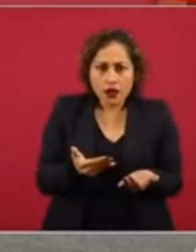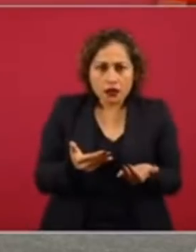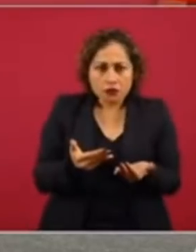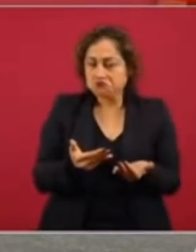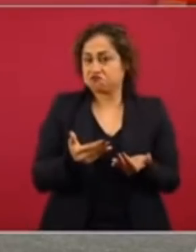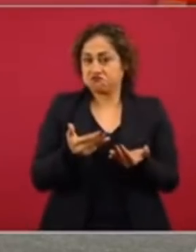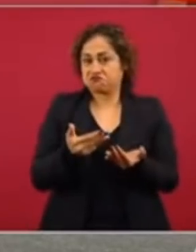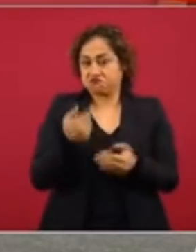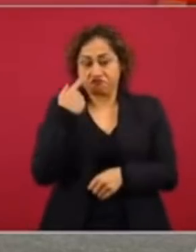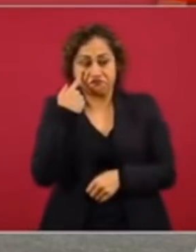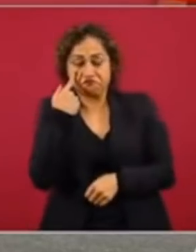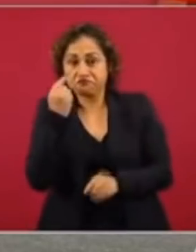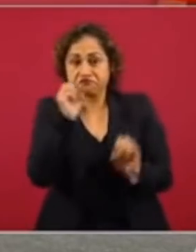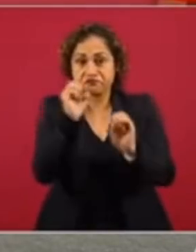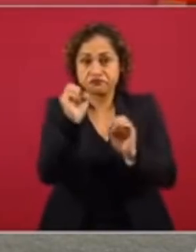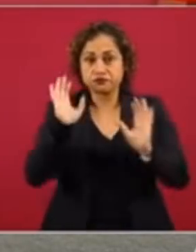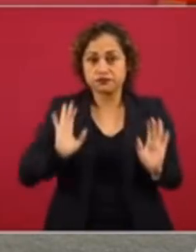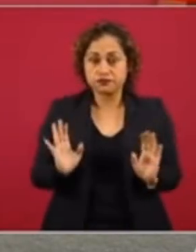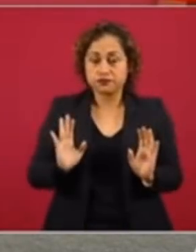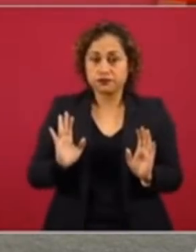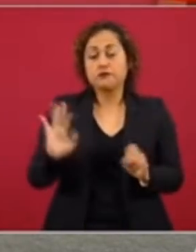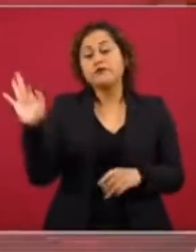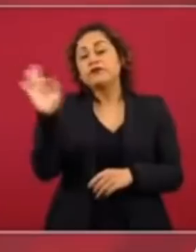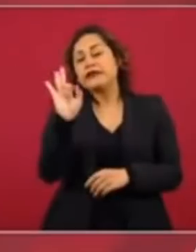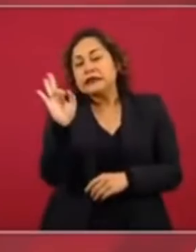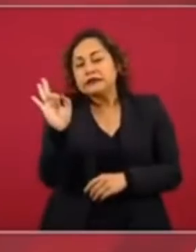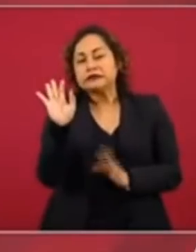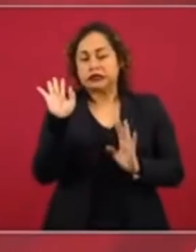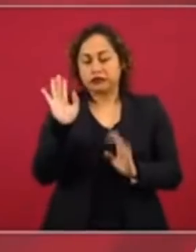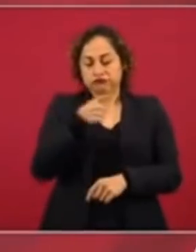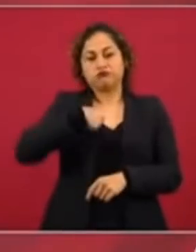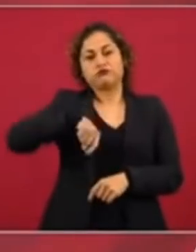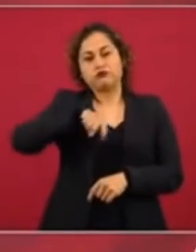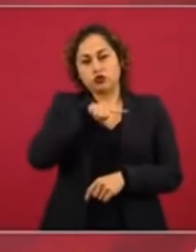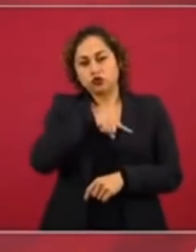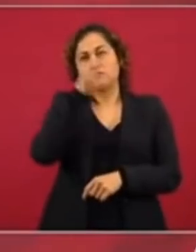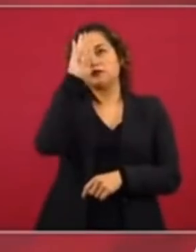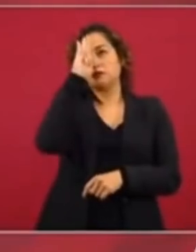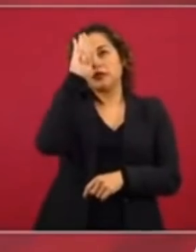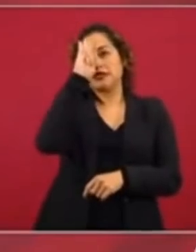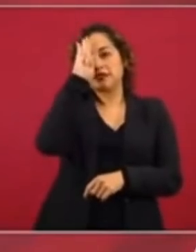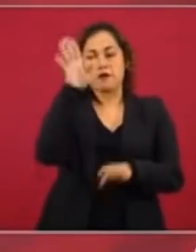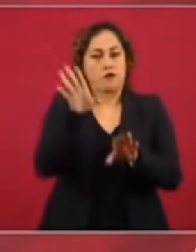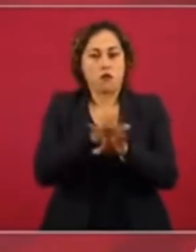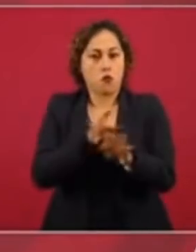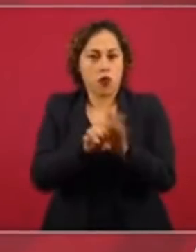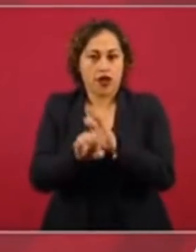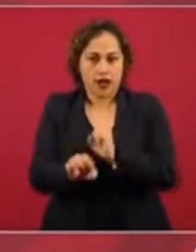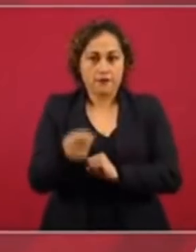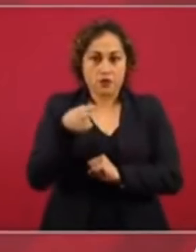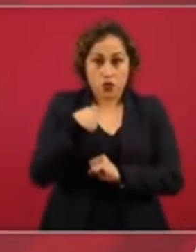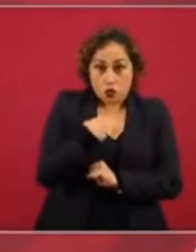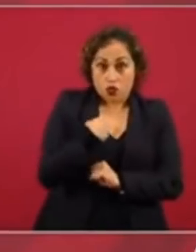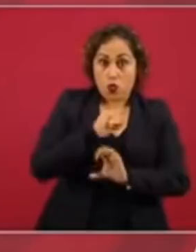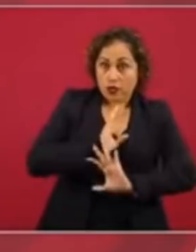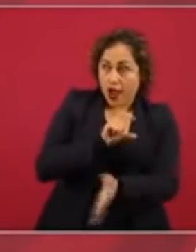Nos opondríamos si las que tenemos nosotros contratadas